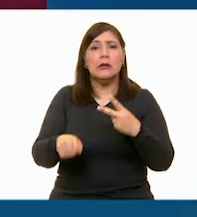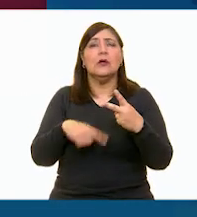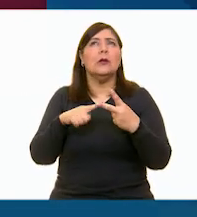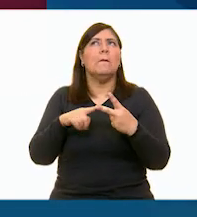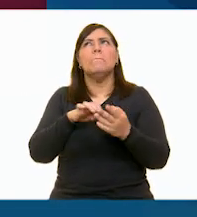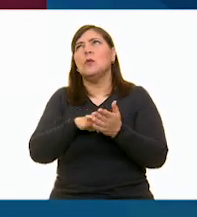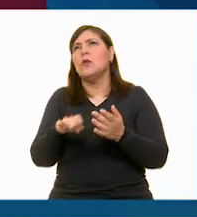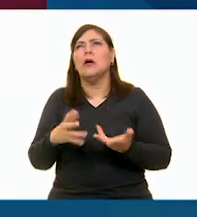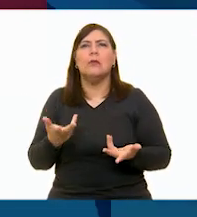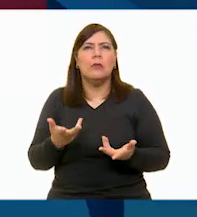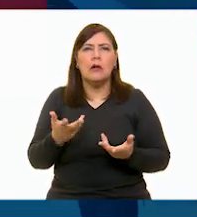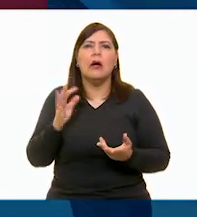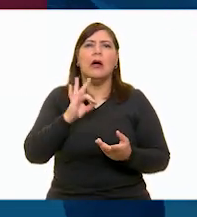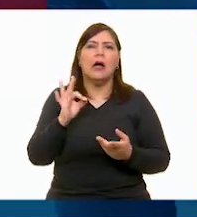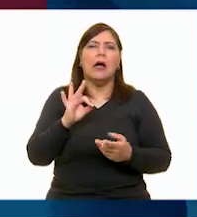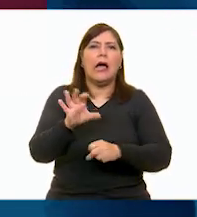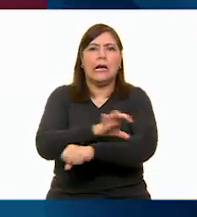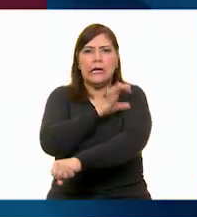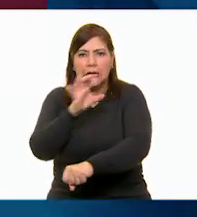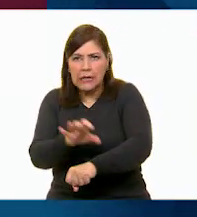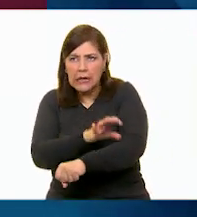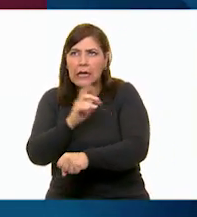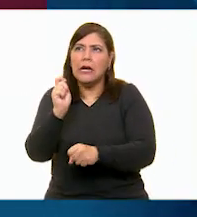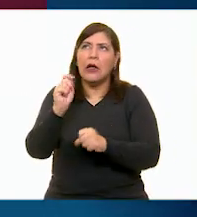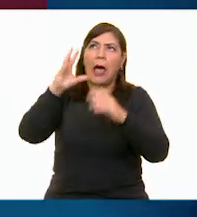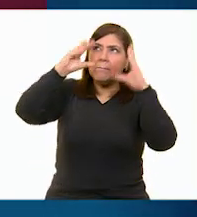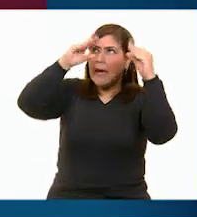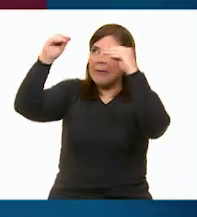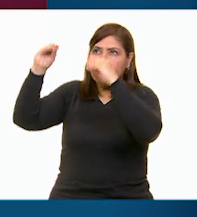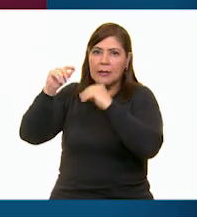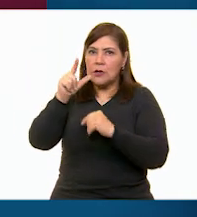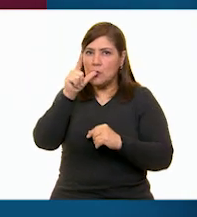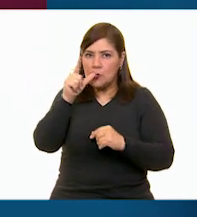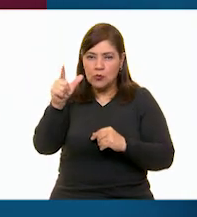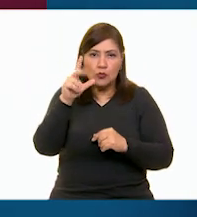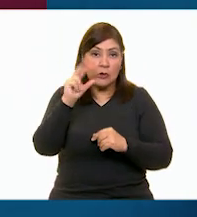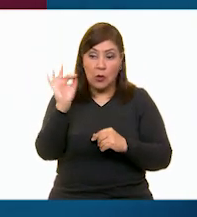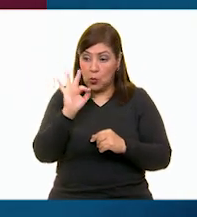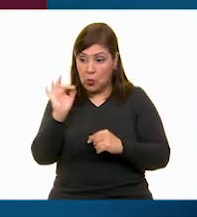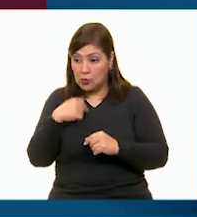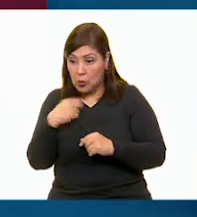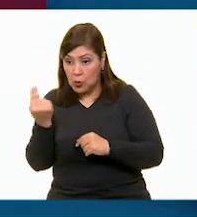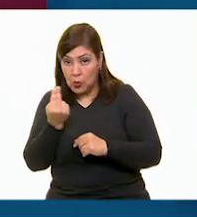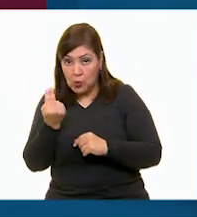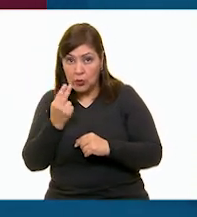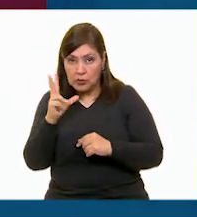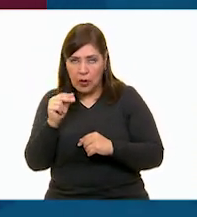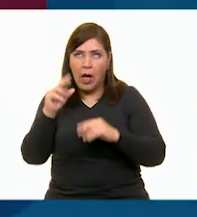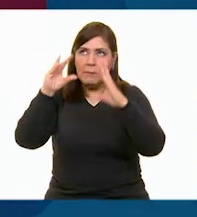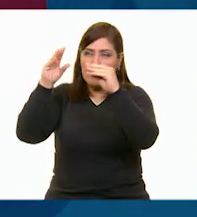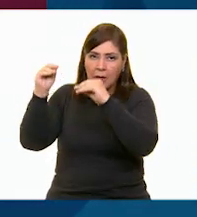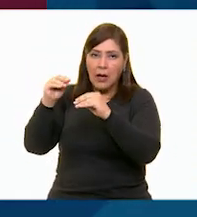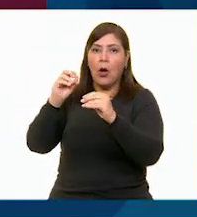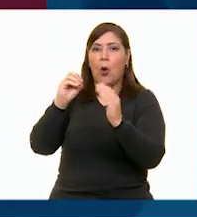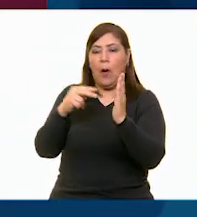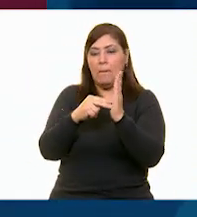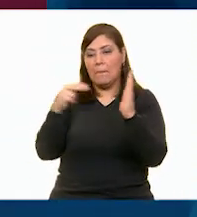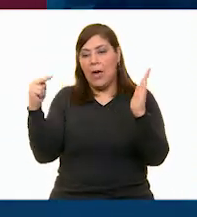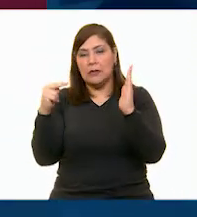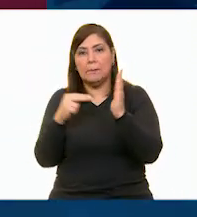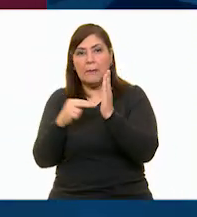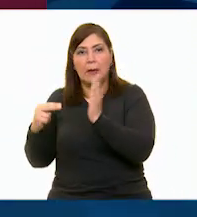consumo energético inteligente es decir apagar la luz cuando no la estamos utilizando desenchufar los